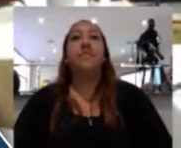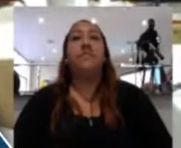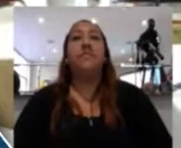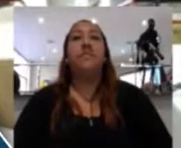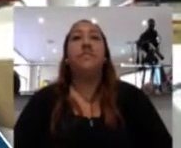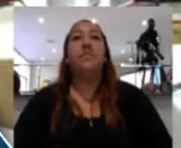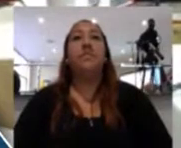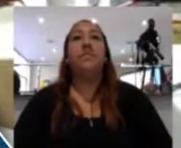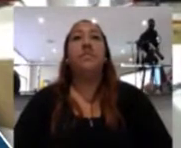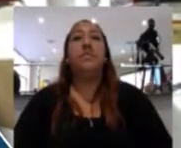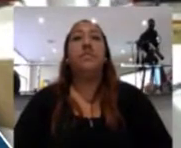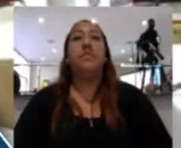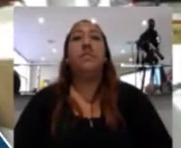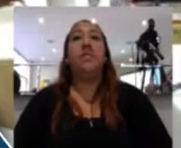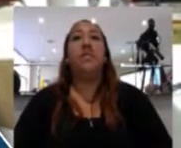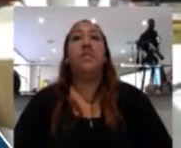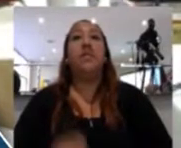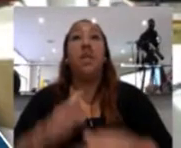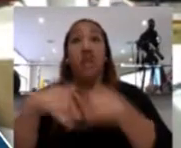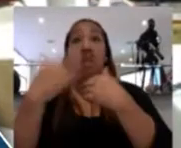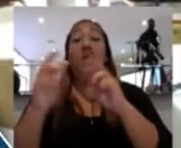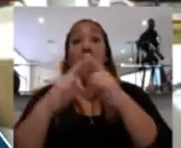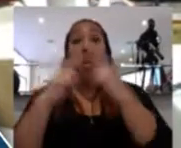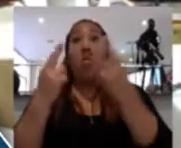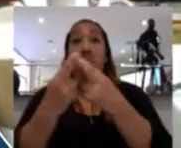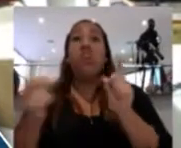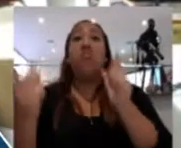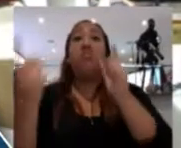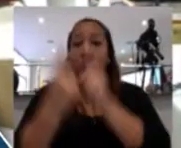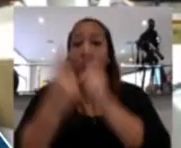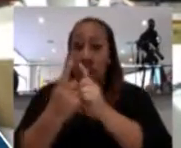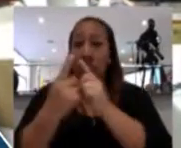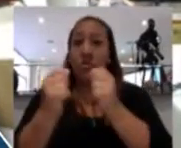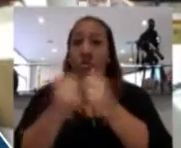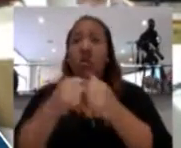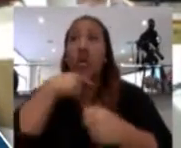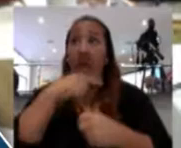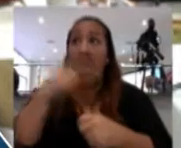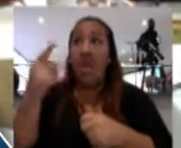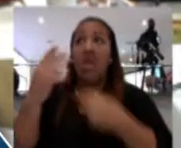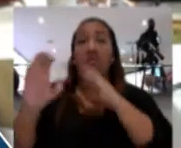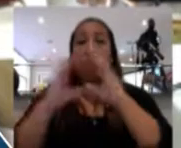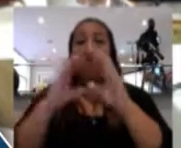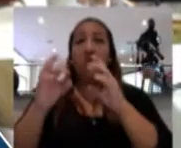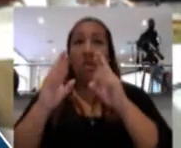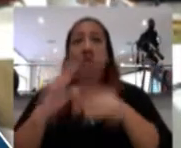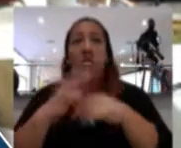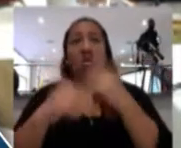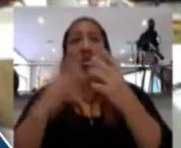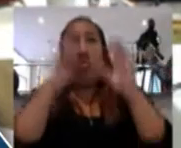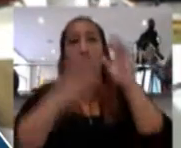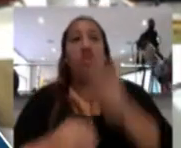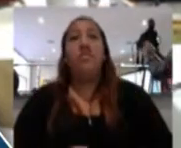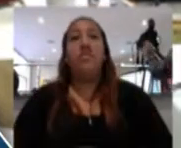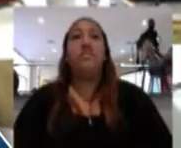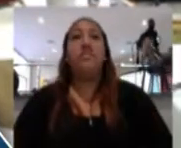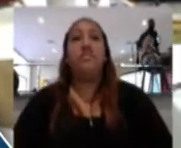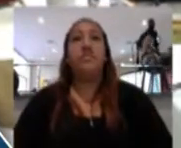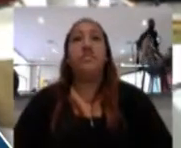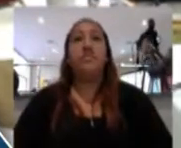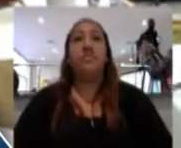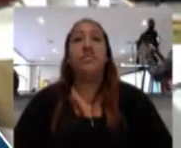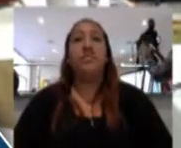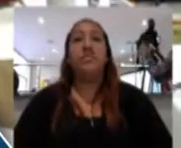después de la sesión pueda coordinar directamente con ella para que esto tenga el resultado que todos buscamos. Muy bien,